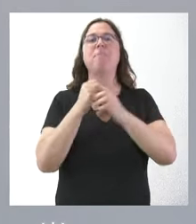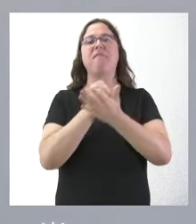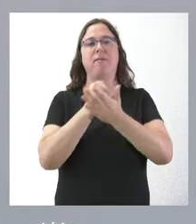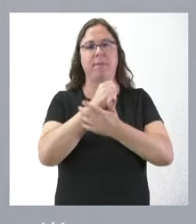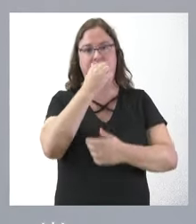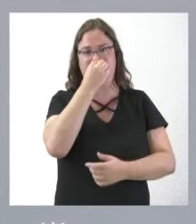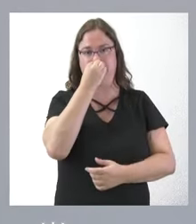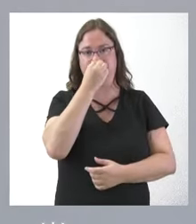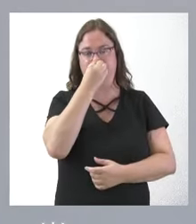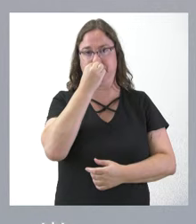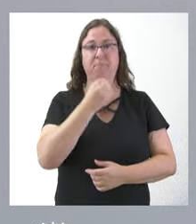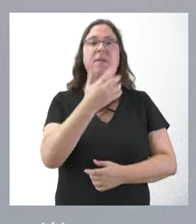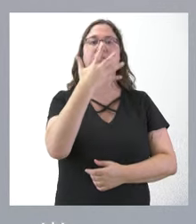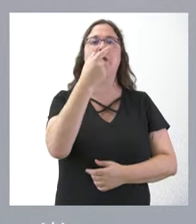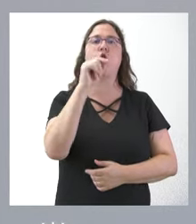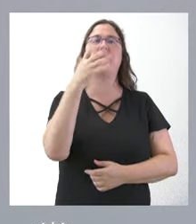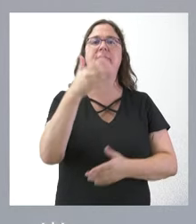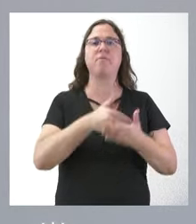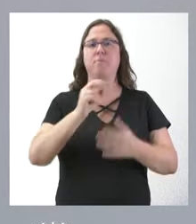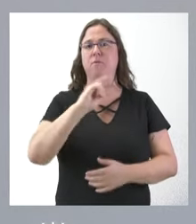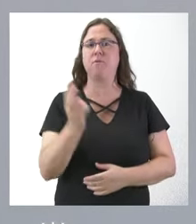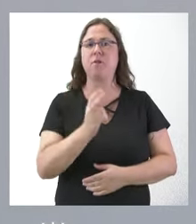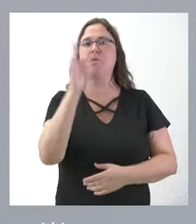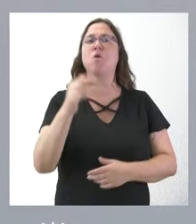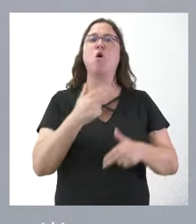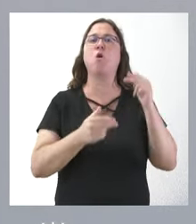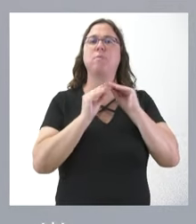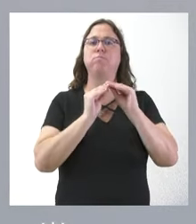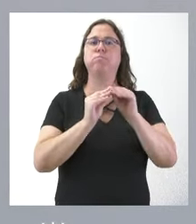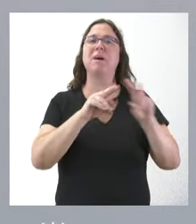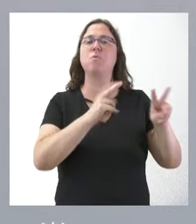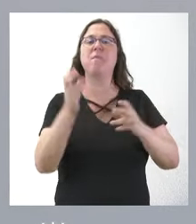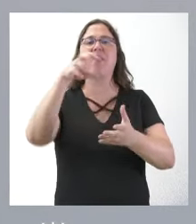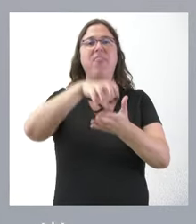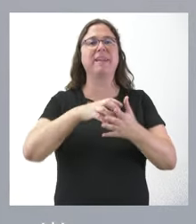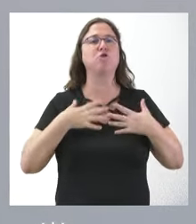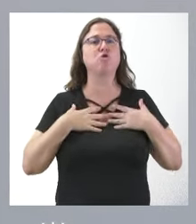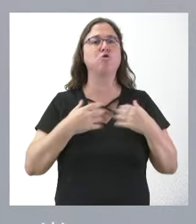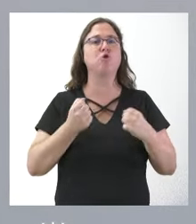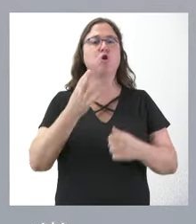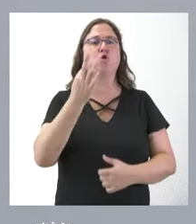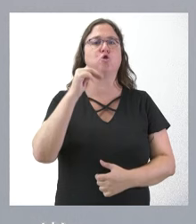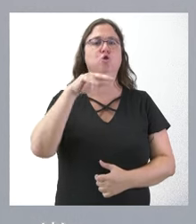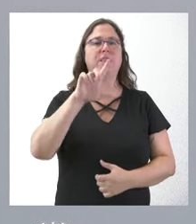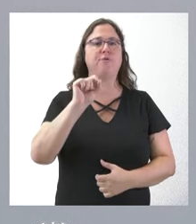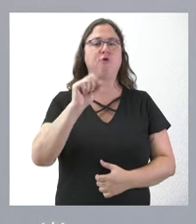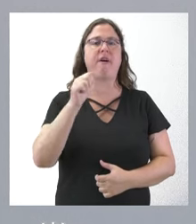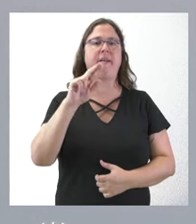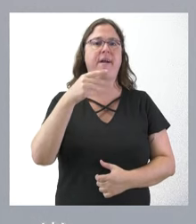5,5 millones de euros es lo que cuestan las obras de construcción del nuevo Centro de Salud de Sotillo de la Hadrada.